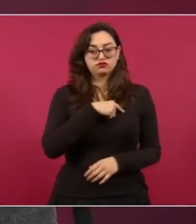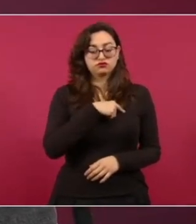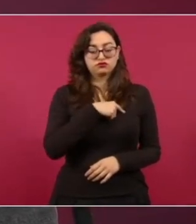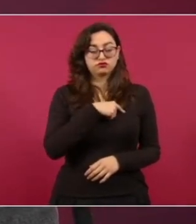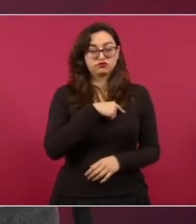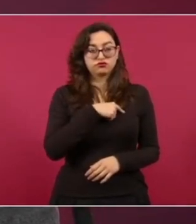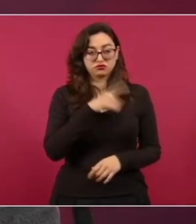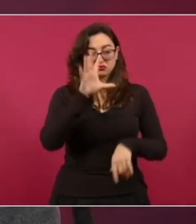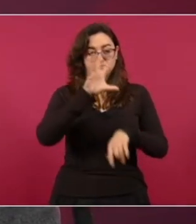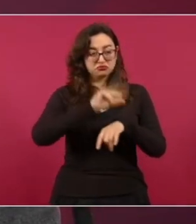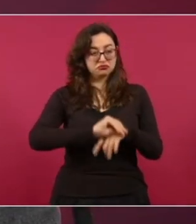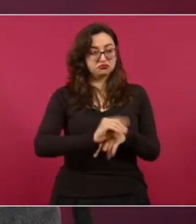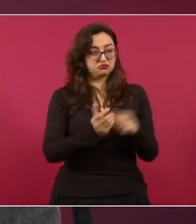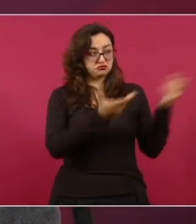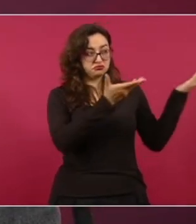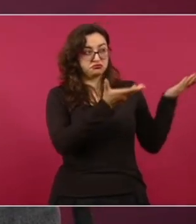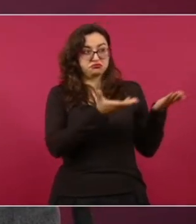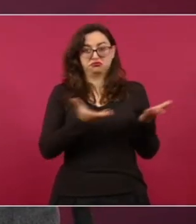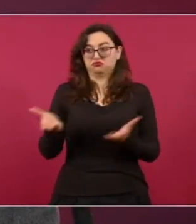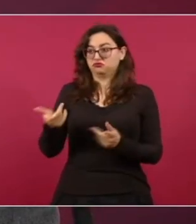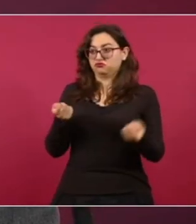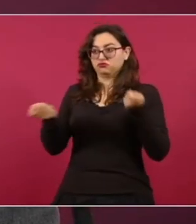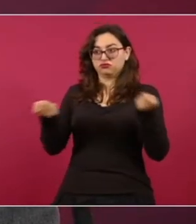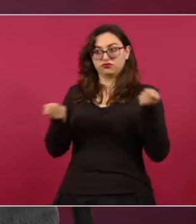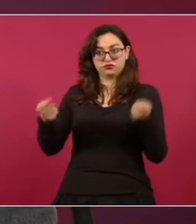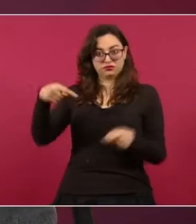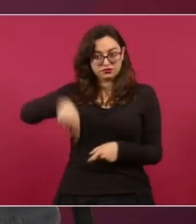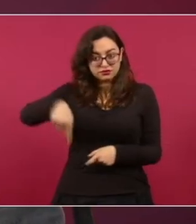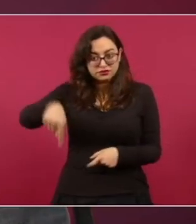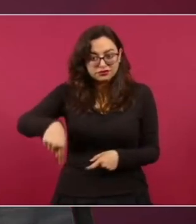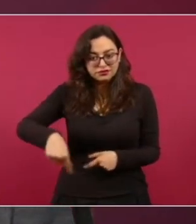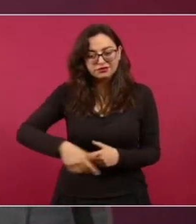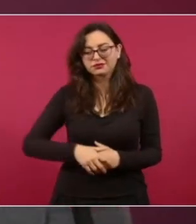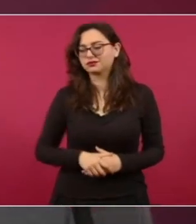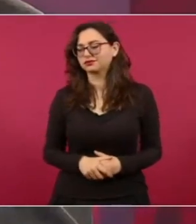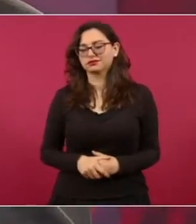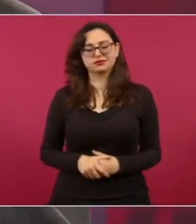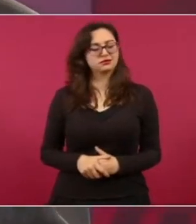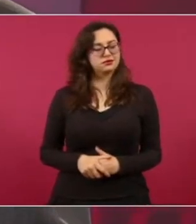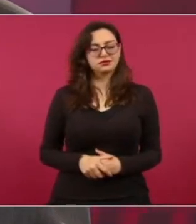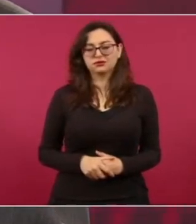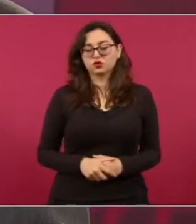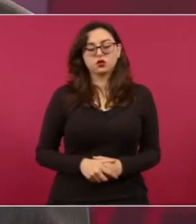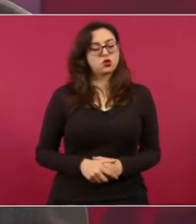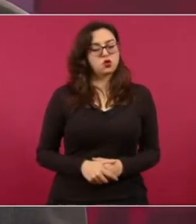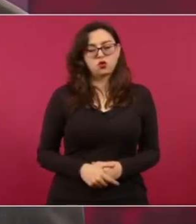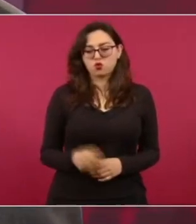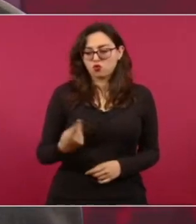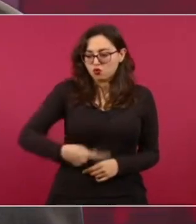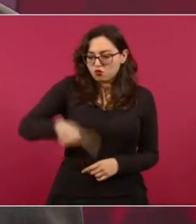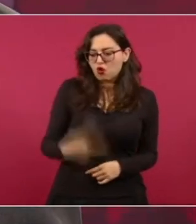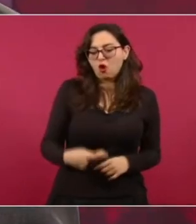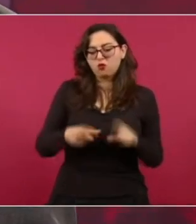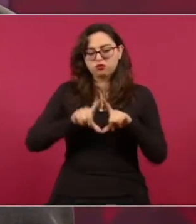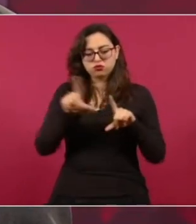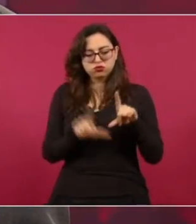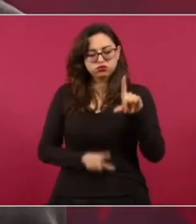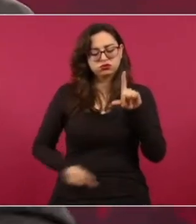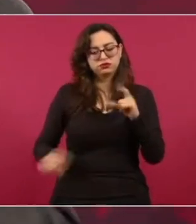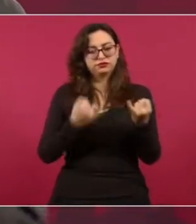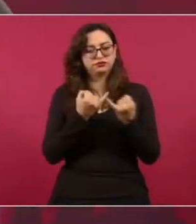extranjero intervenga en asuntos que sólo corresponden a México